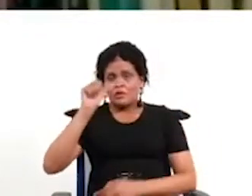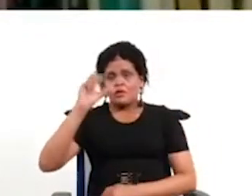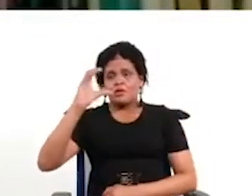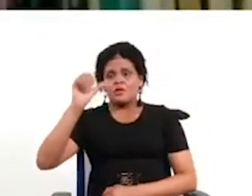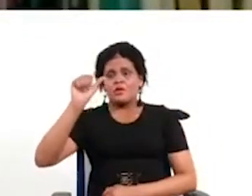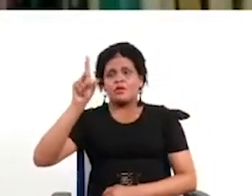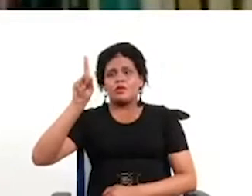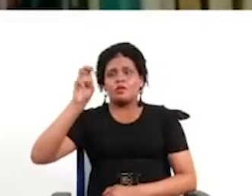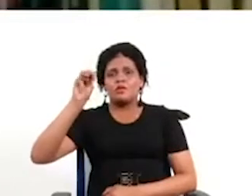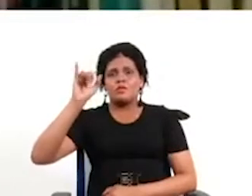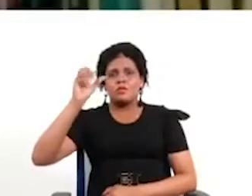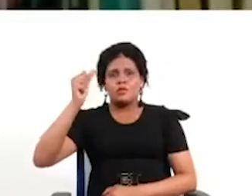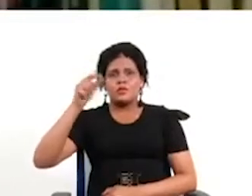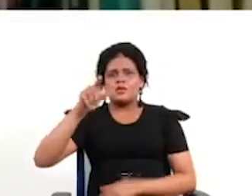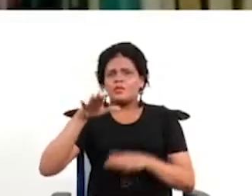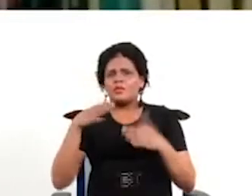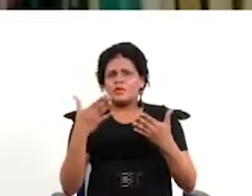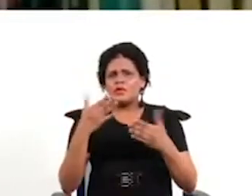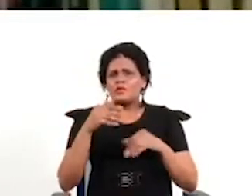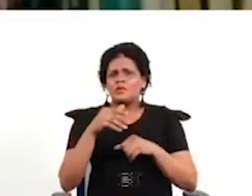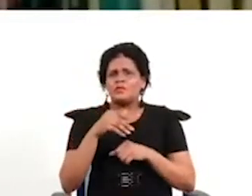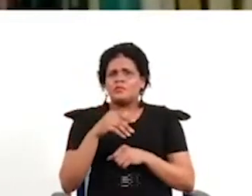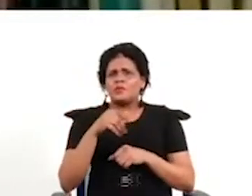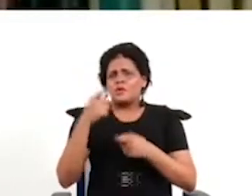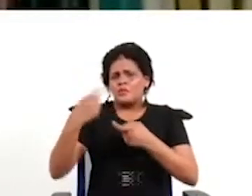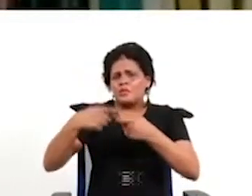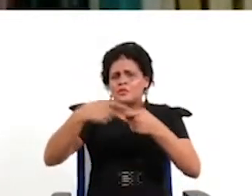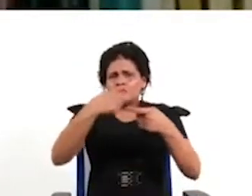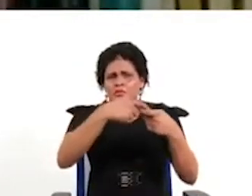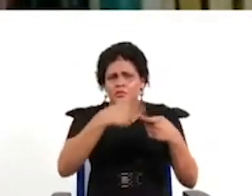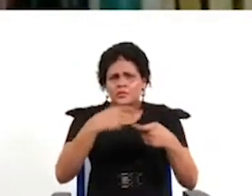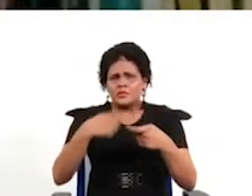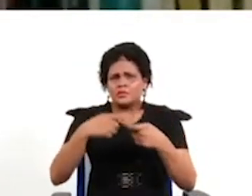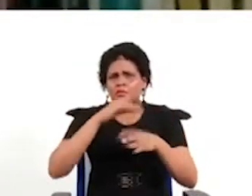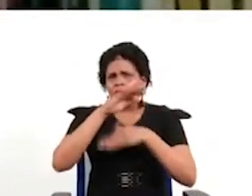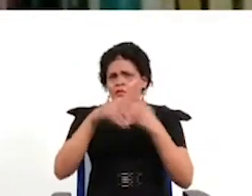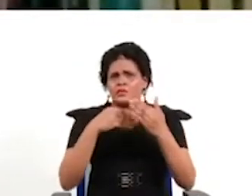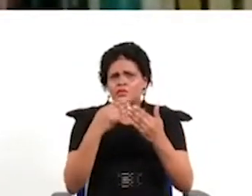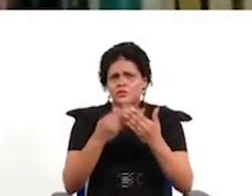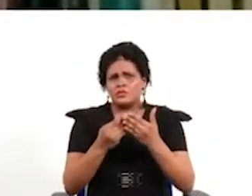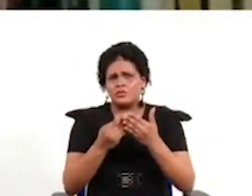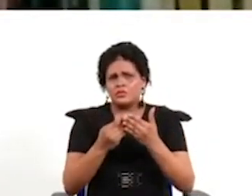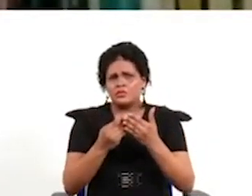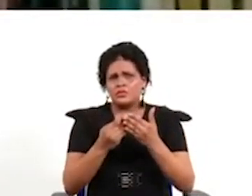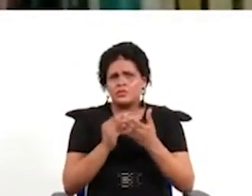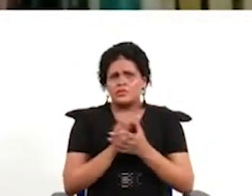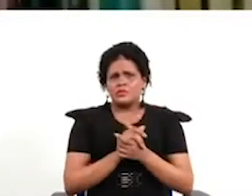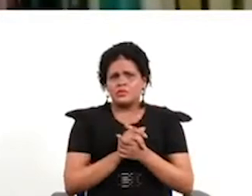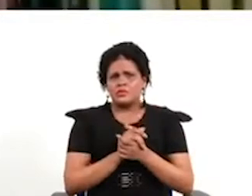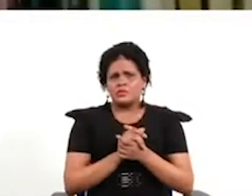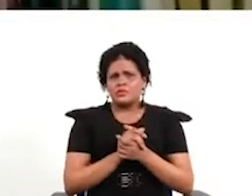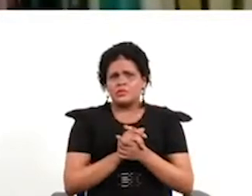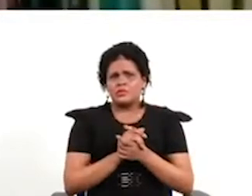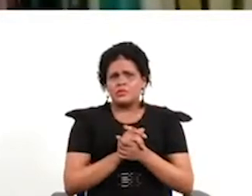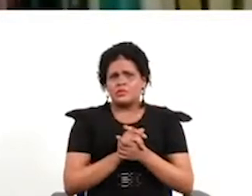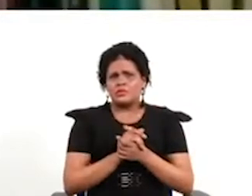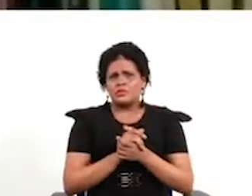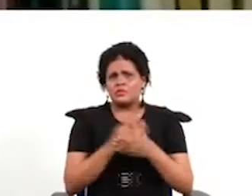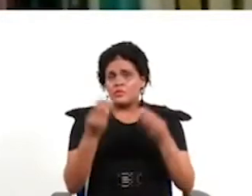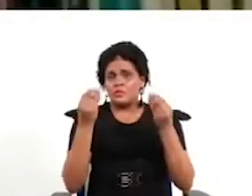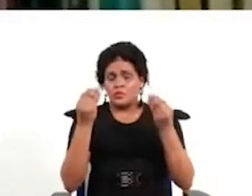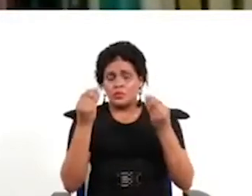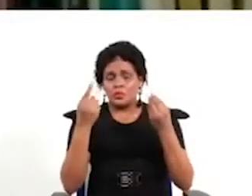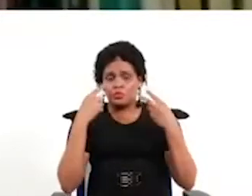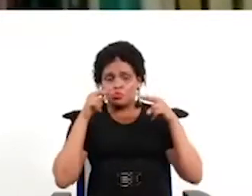muy a favor de la participación no todos por supuesto y tengo ya mencioné varios colegas que trabajan firmemente sobre esto con un punto de